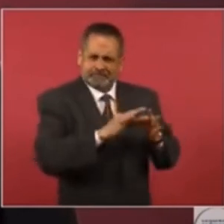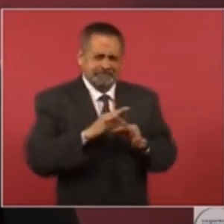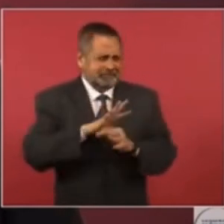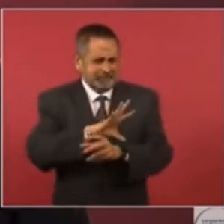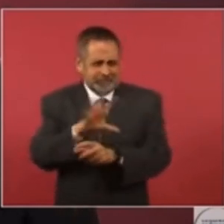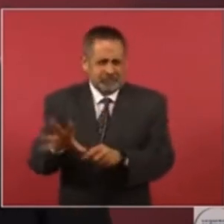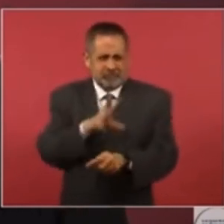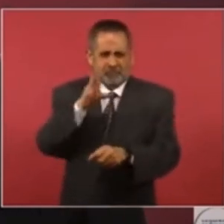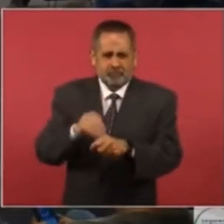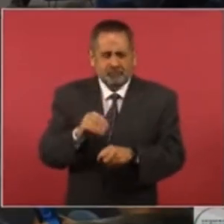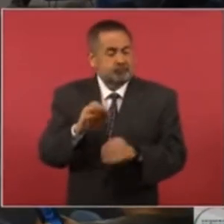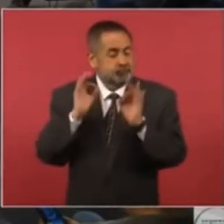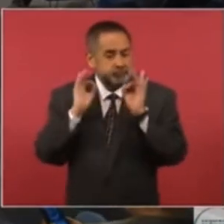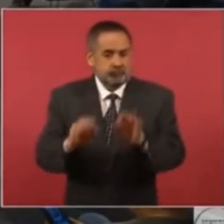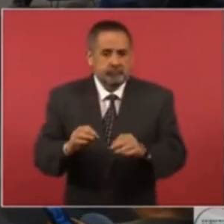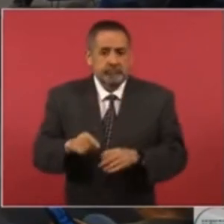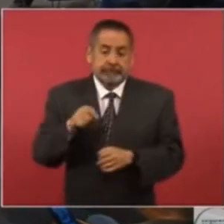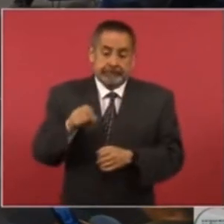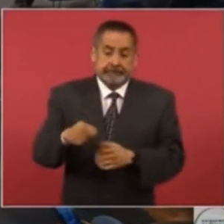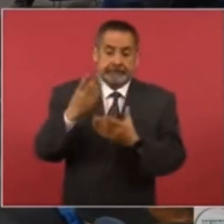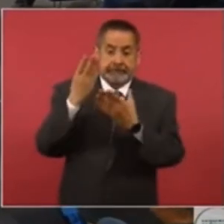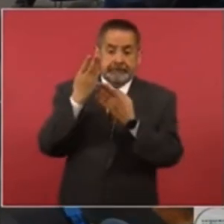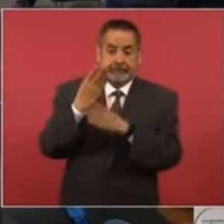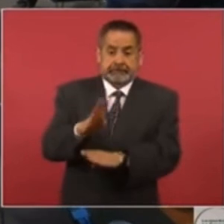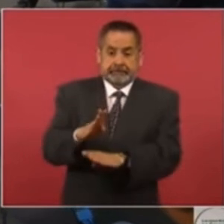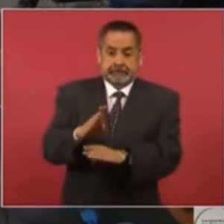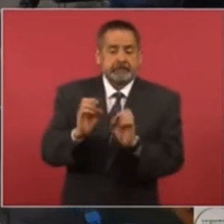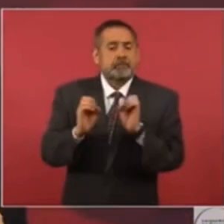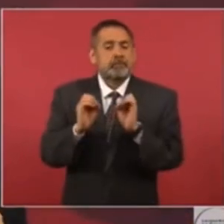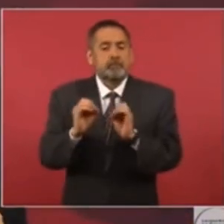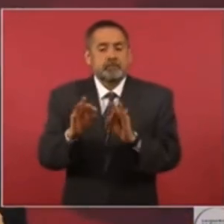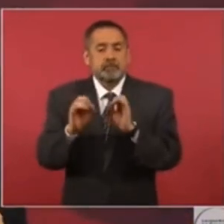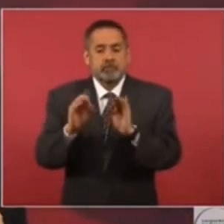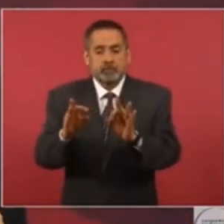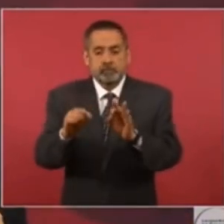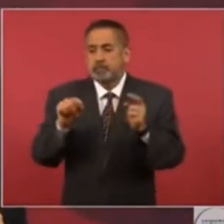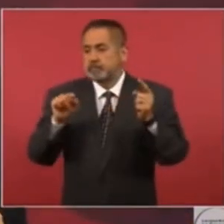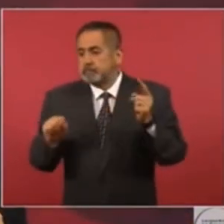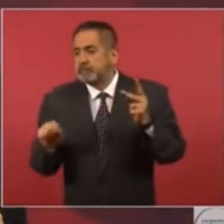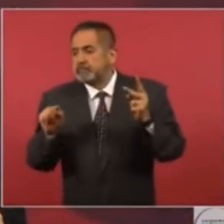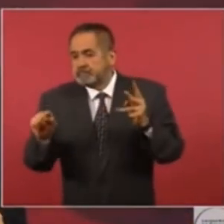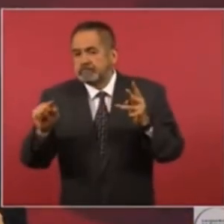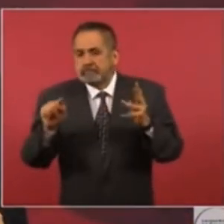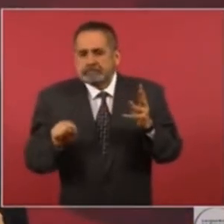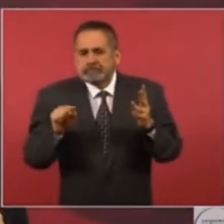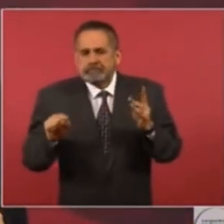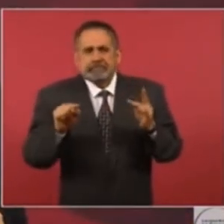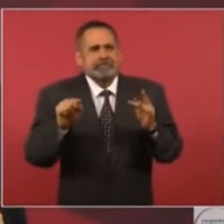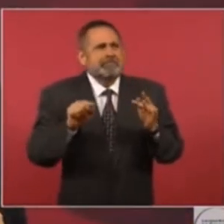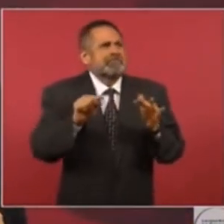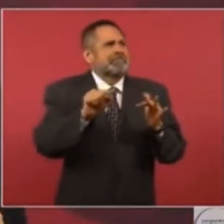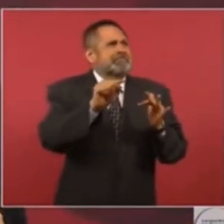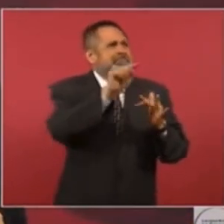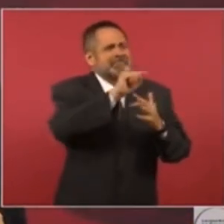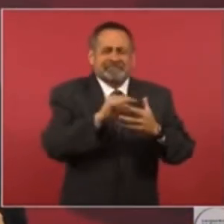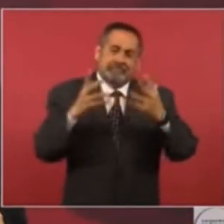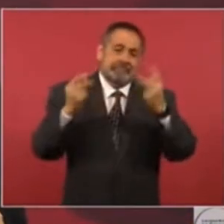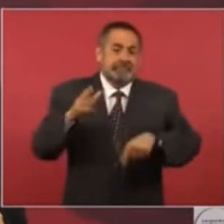va a ser, desde luego, el banco con más sucursales en todo el país,